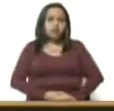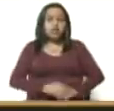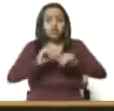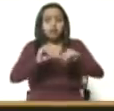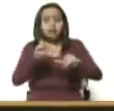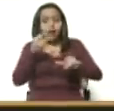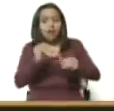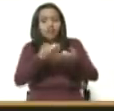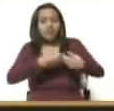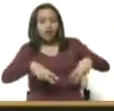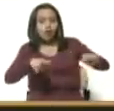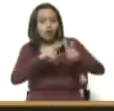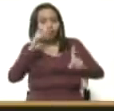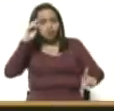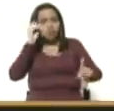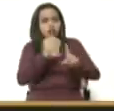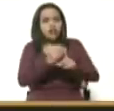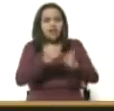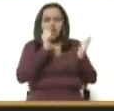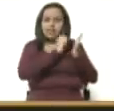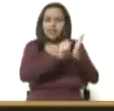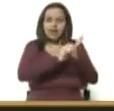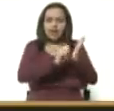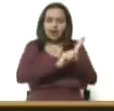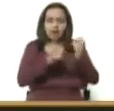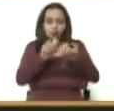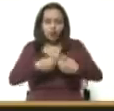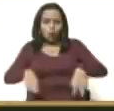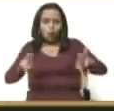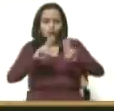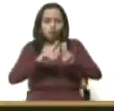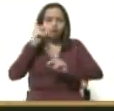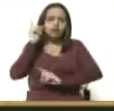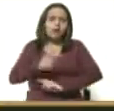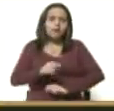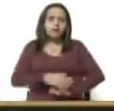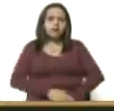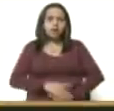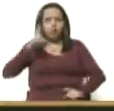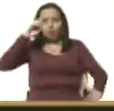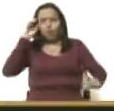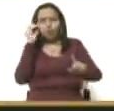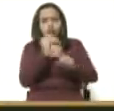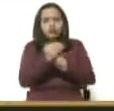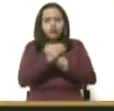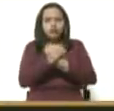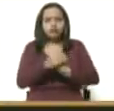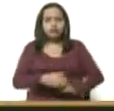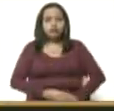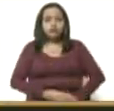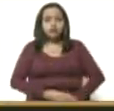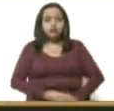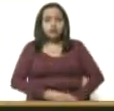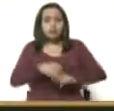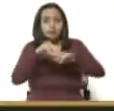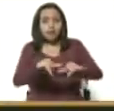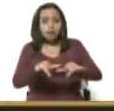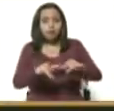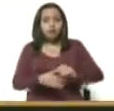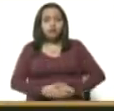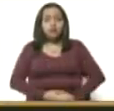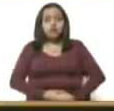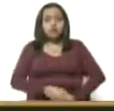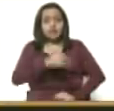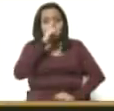estén los principios y propósitos de la Carta a las Naciones Unidas y también en sus objetivos y metas, precisamente la Agenda 2030